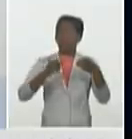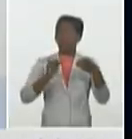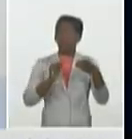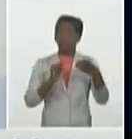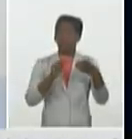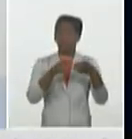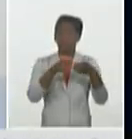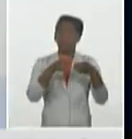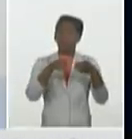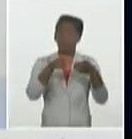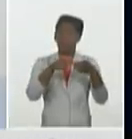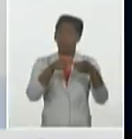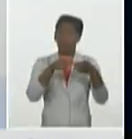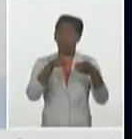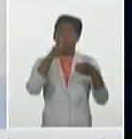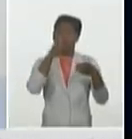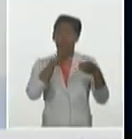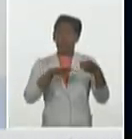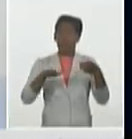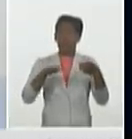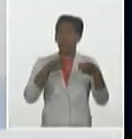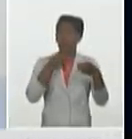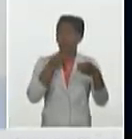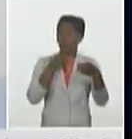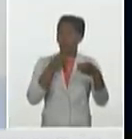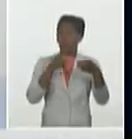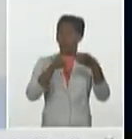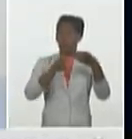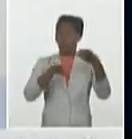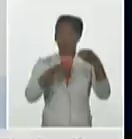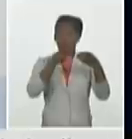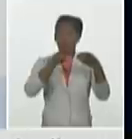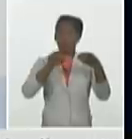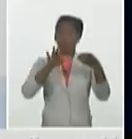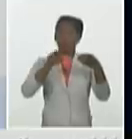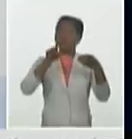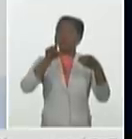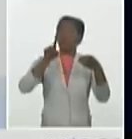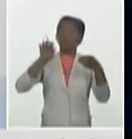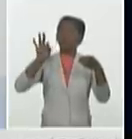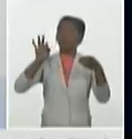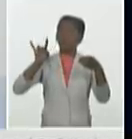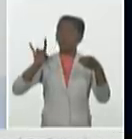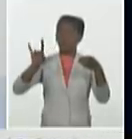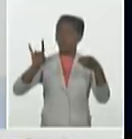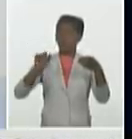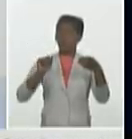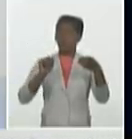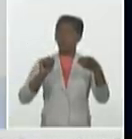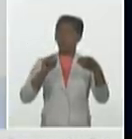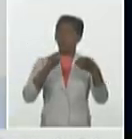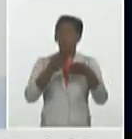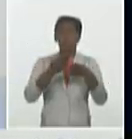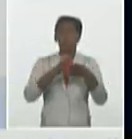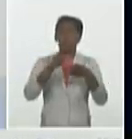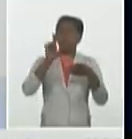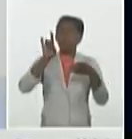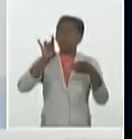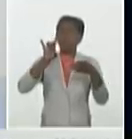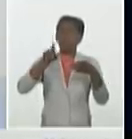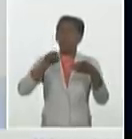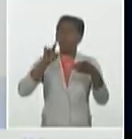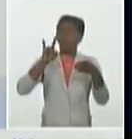189 el 15,9% de todos los diagnosticados en nuestro país